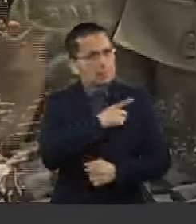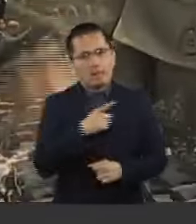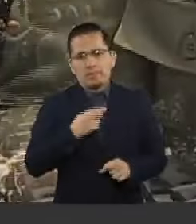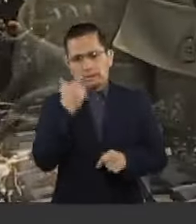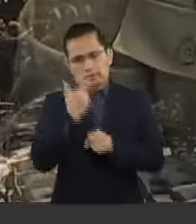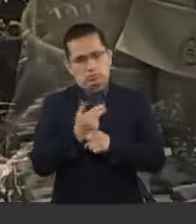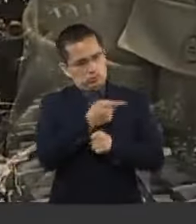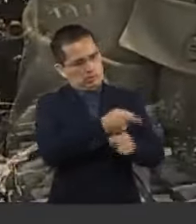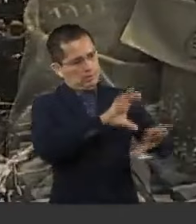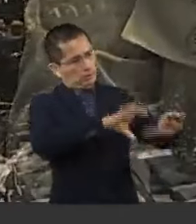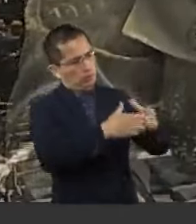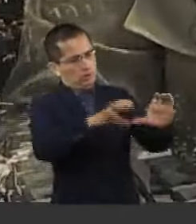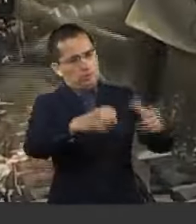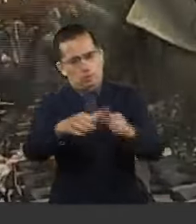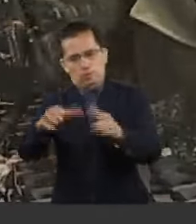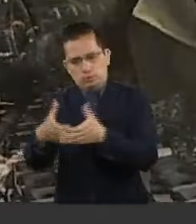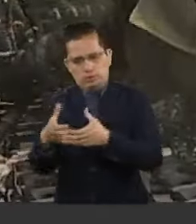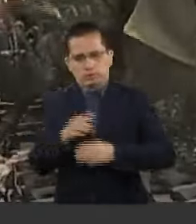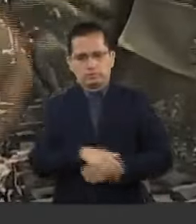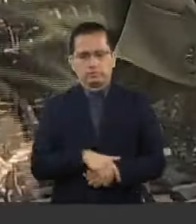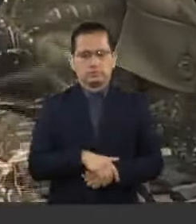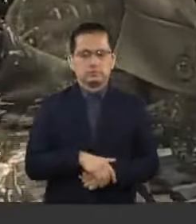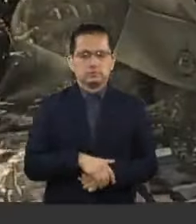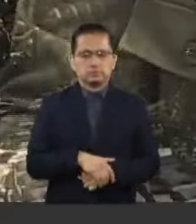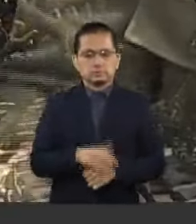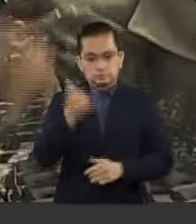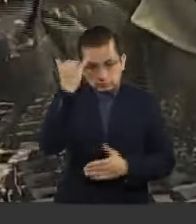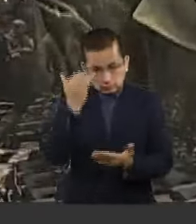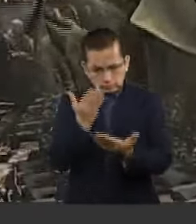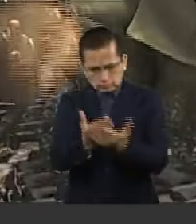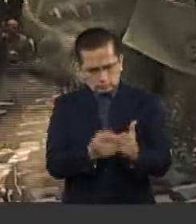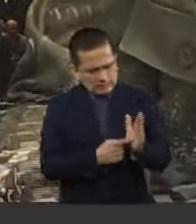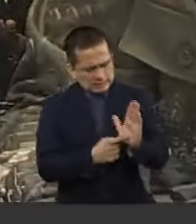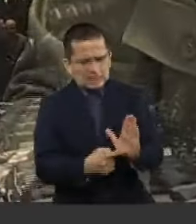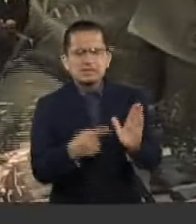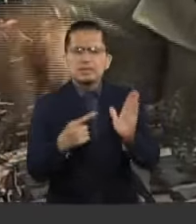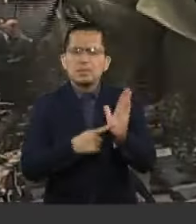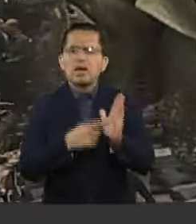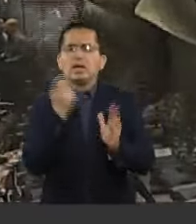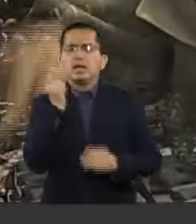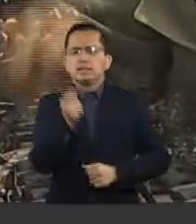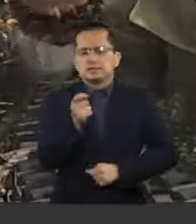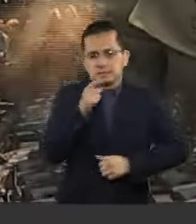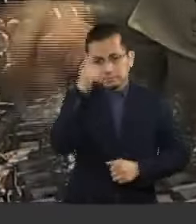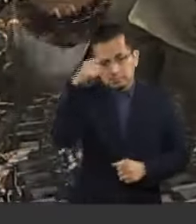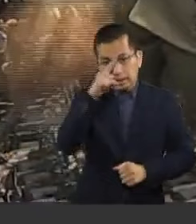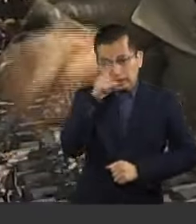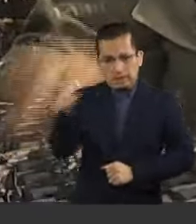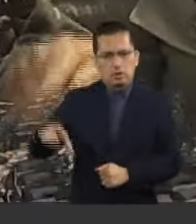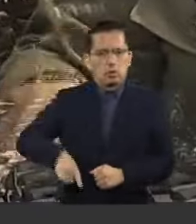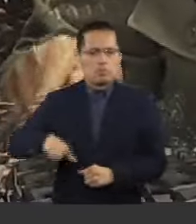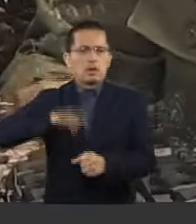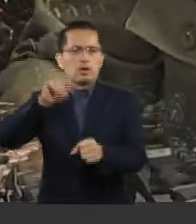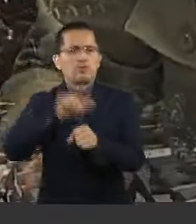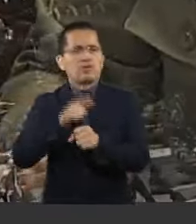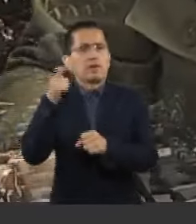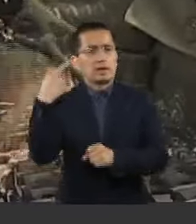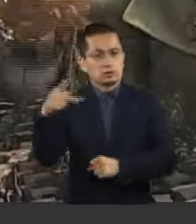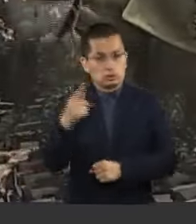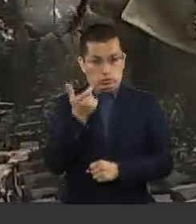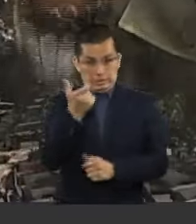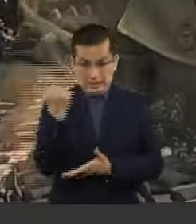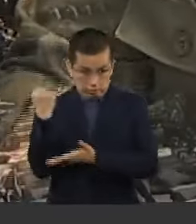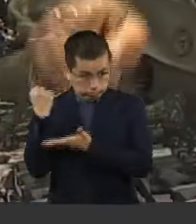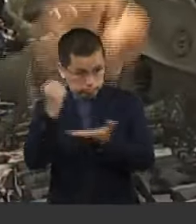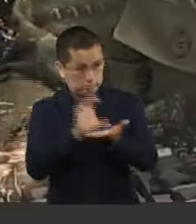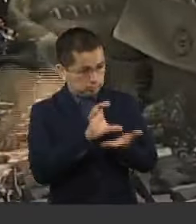Esta iniciativa, en cambio, propone que con las aportaciones federales que llegan a los municipios, que tienen la obligación constitucional